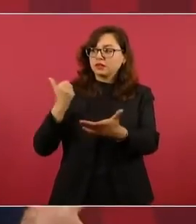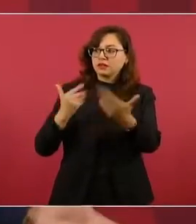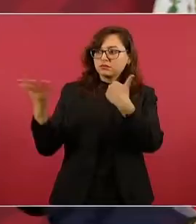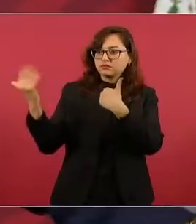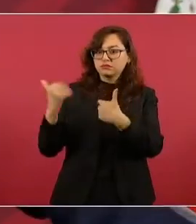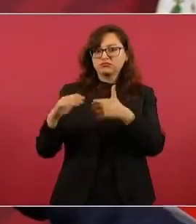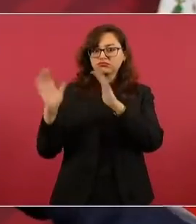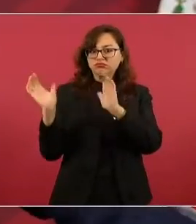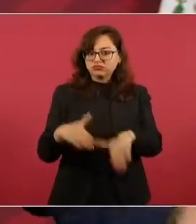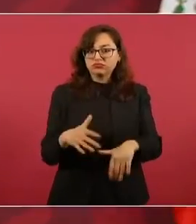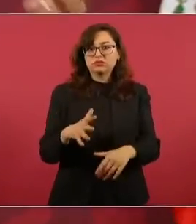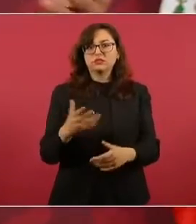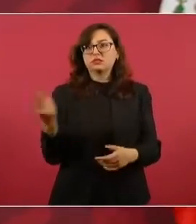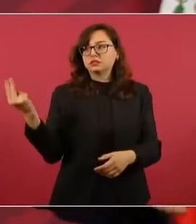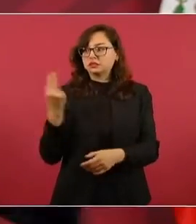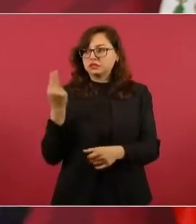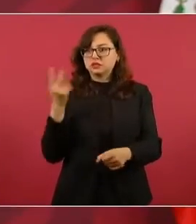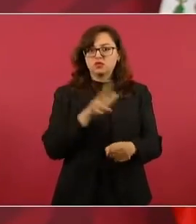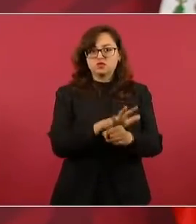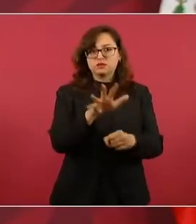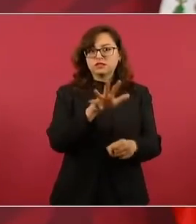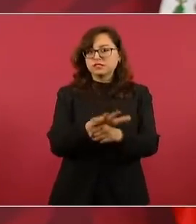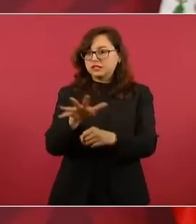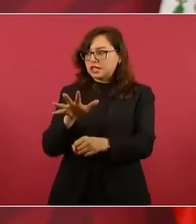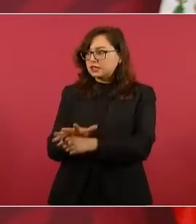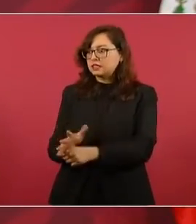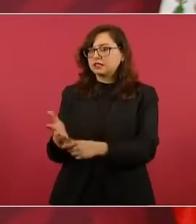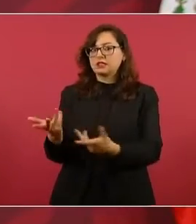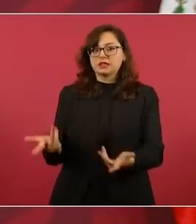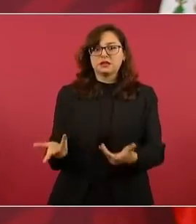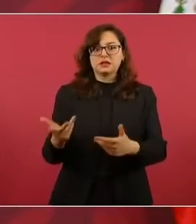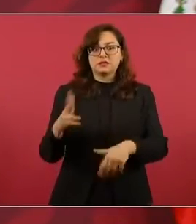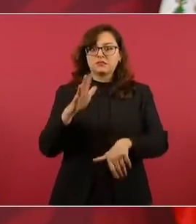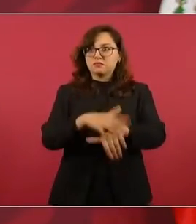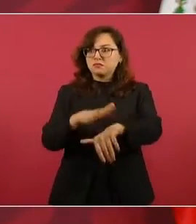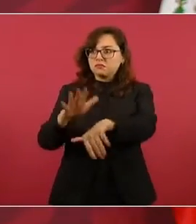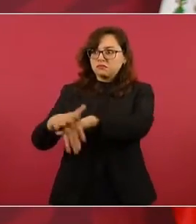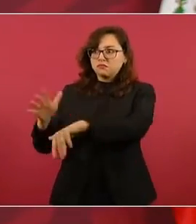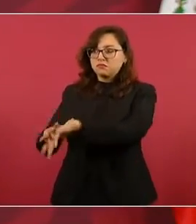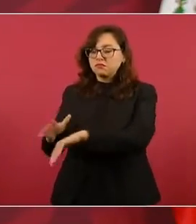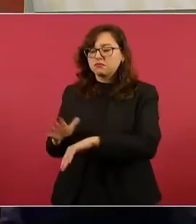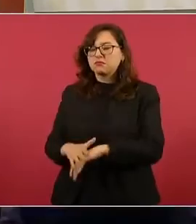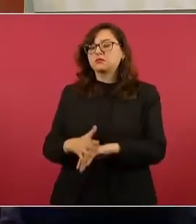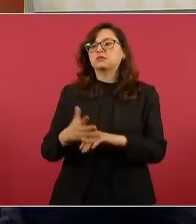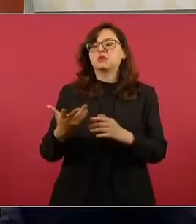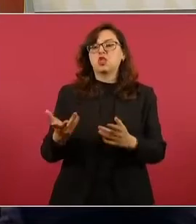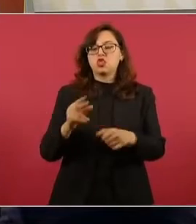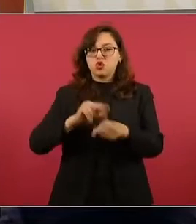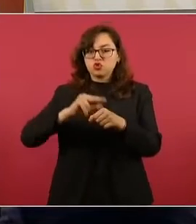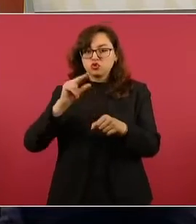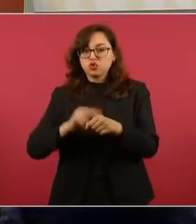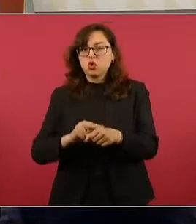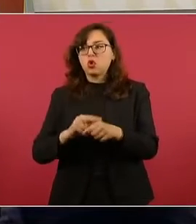se convoca a especialistas,